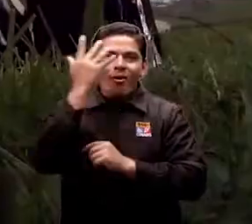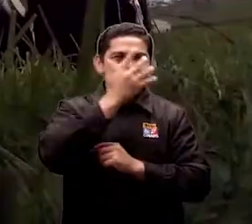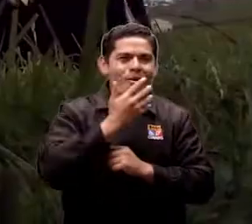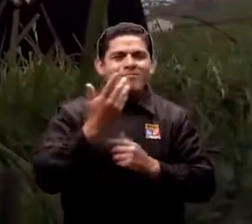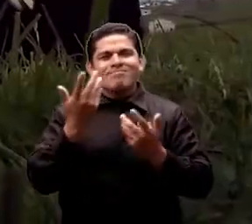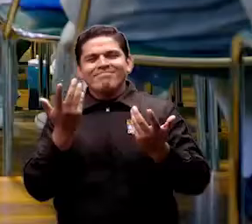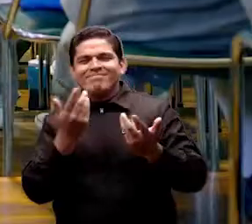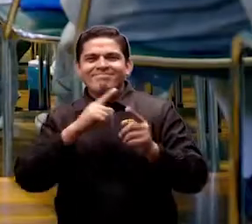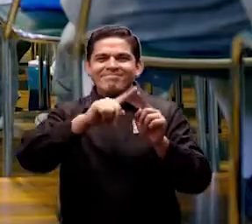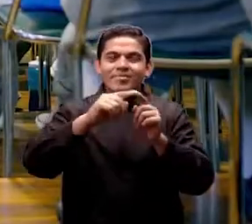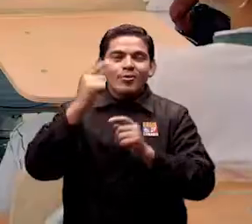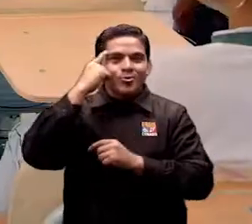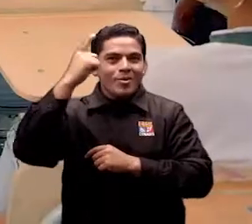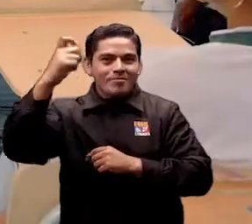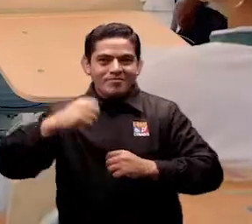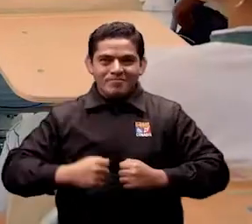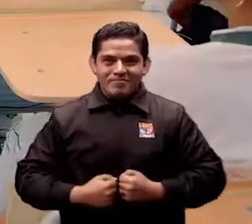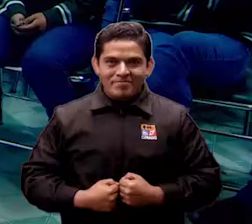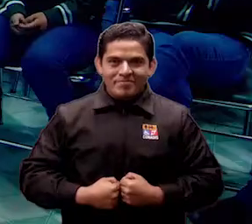nuestros innumerables sueños.